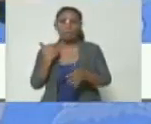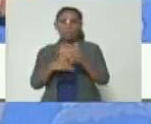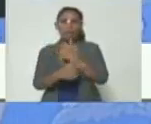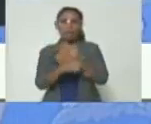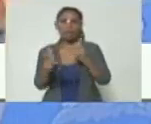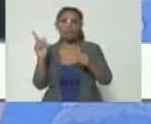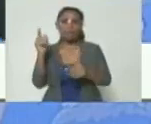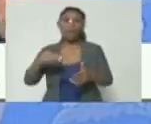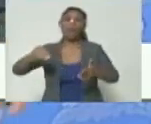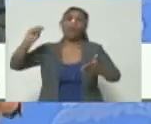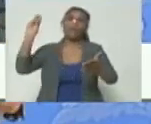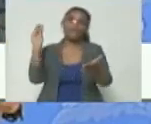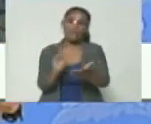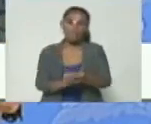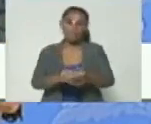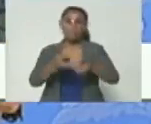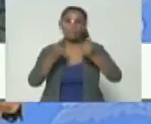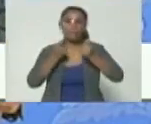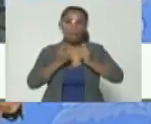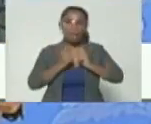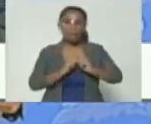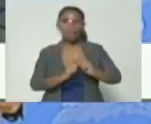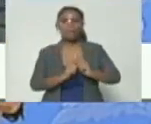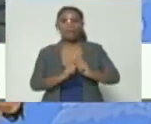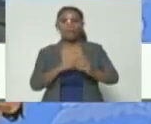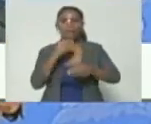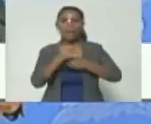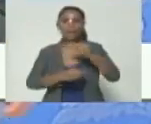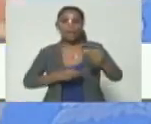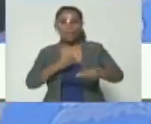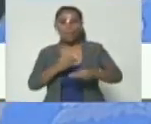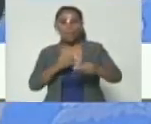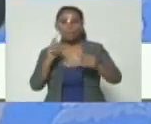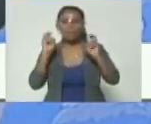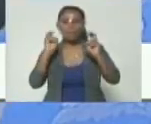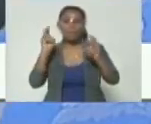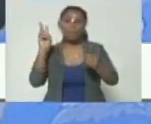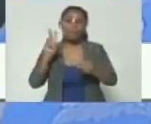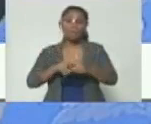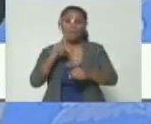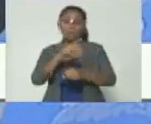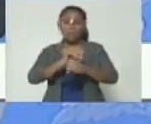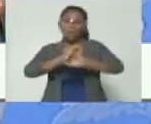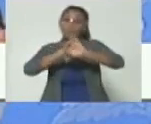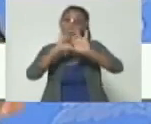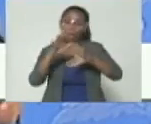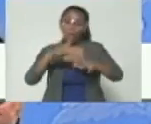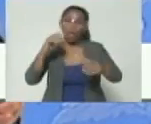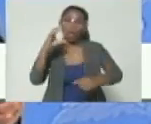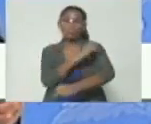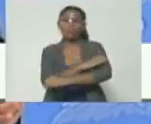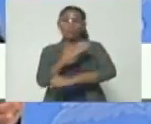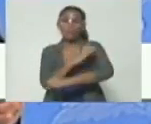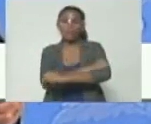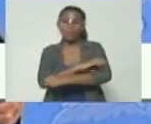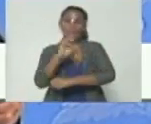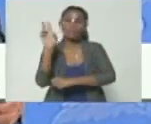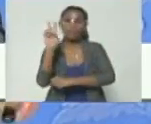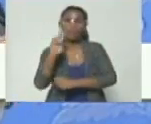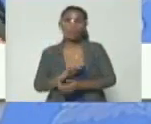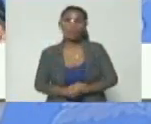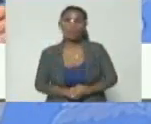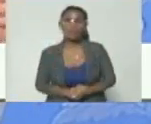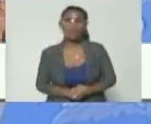para que otra vez vuelvan a intentar perpetrar un hecho de violencia eso sí tiene que quedarle claro a las oposiciones venezolanas